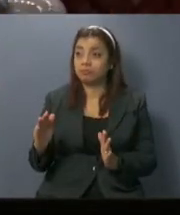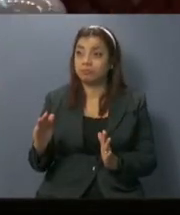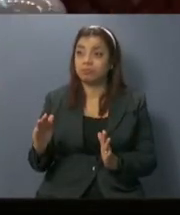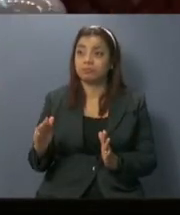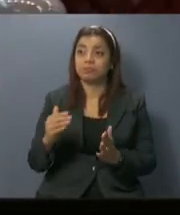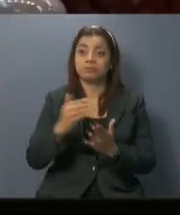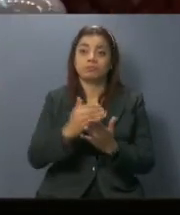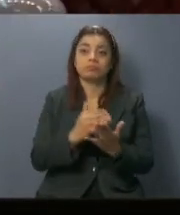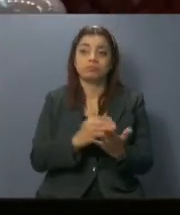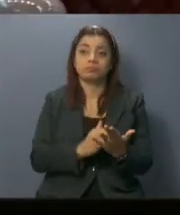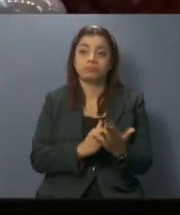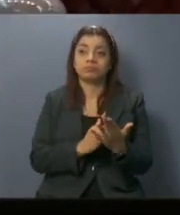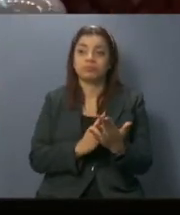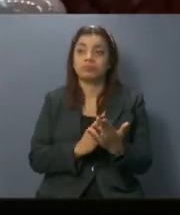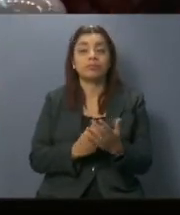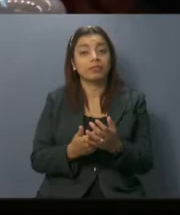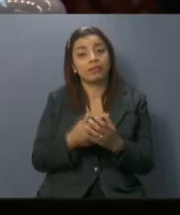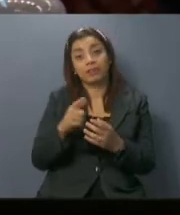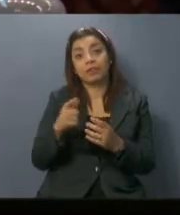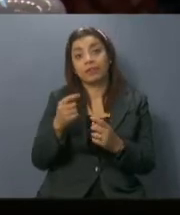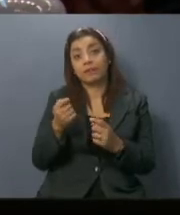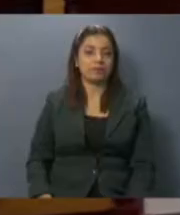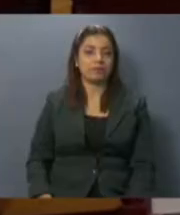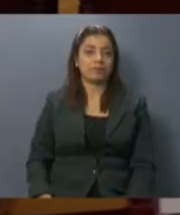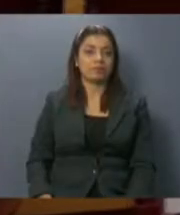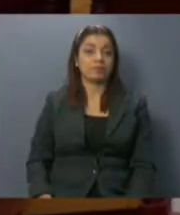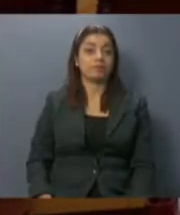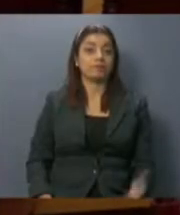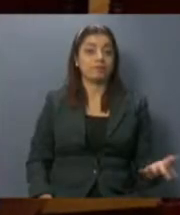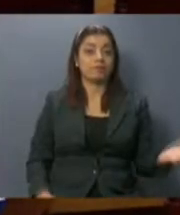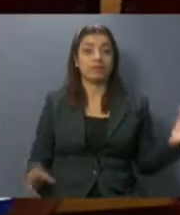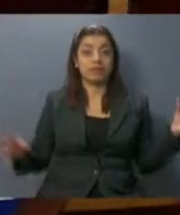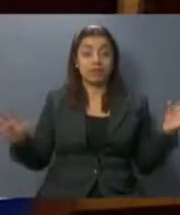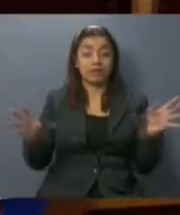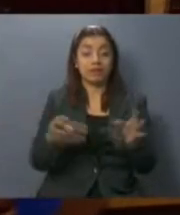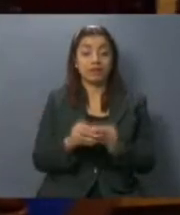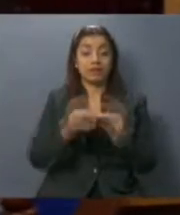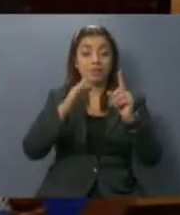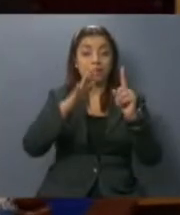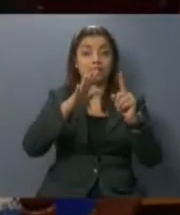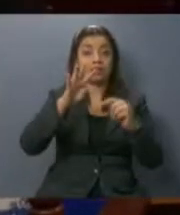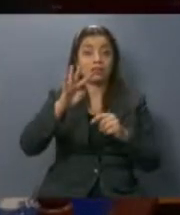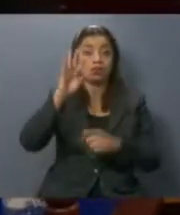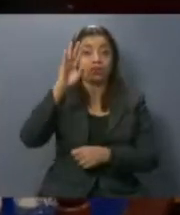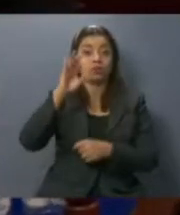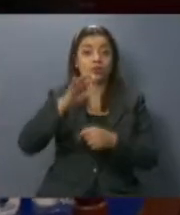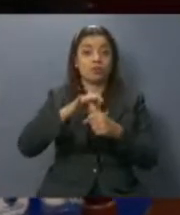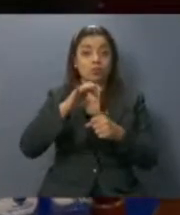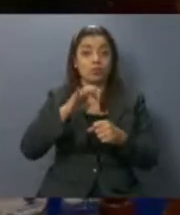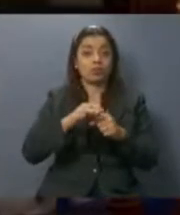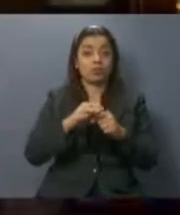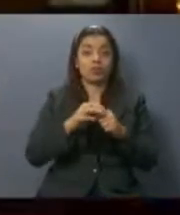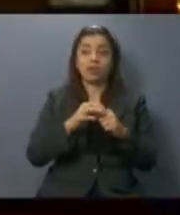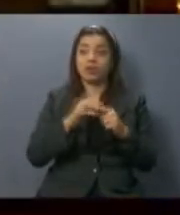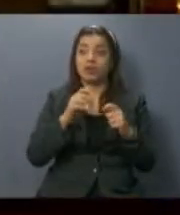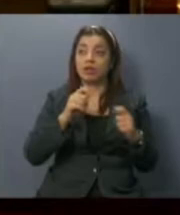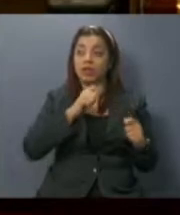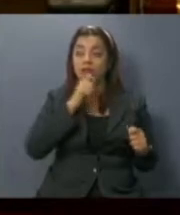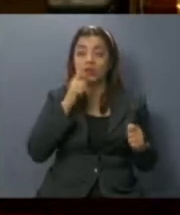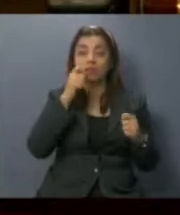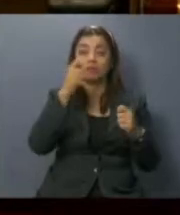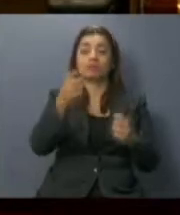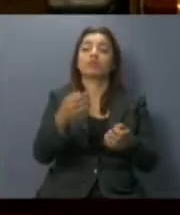Y esa es la propuesta. Muchas gracias. Con 64 votos, se introduce la